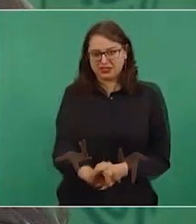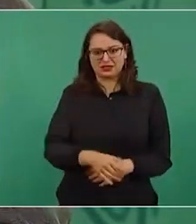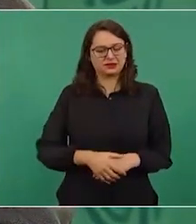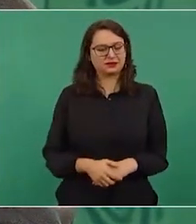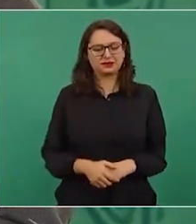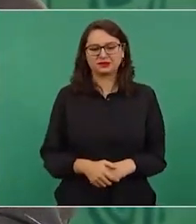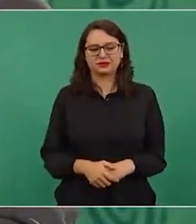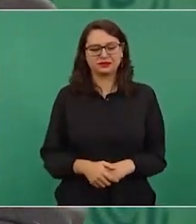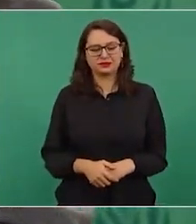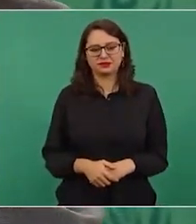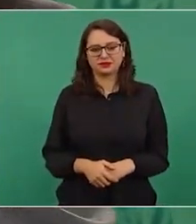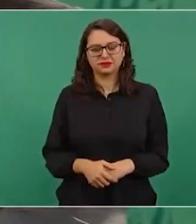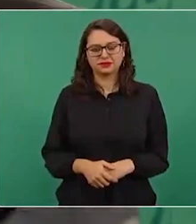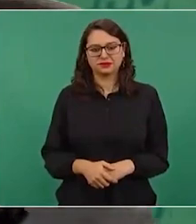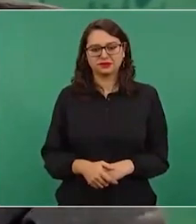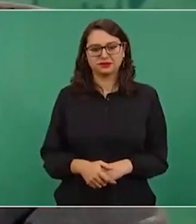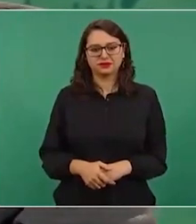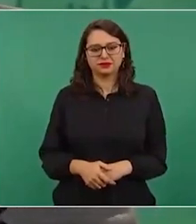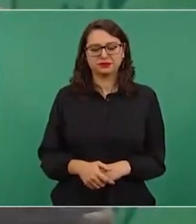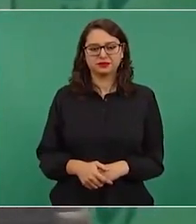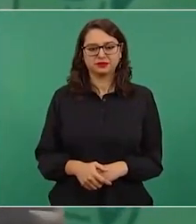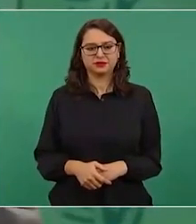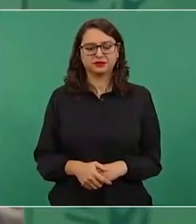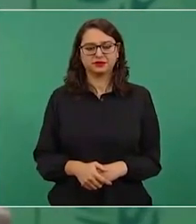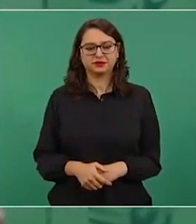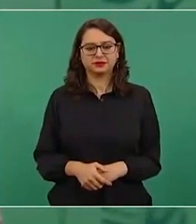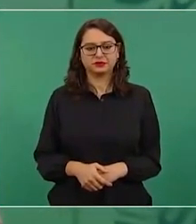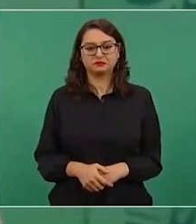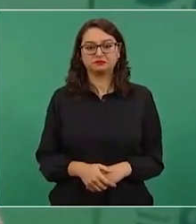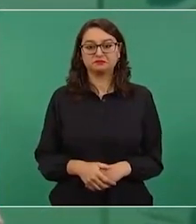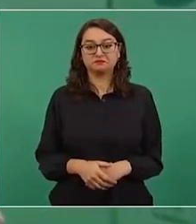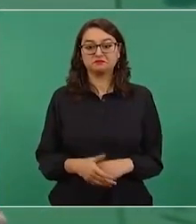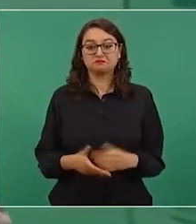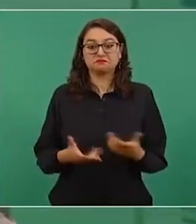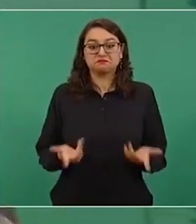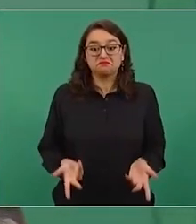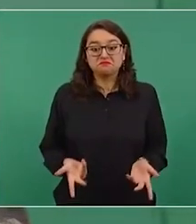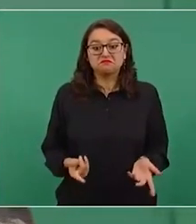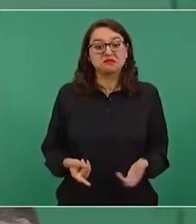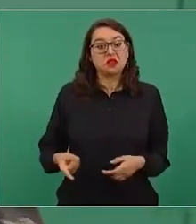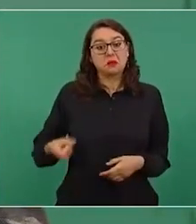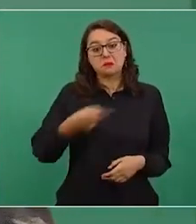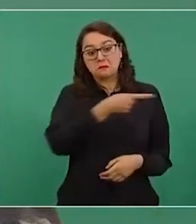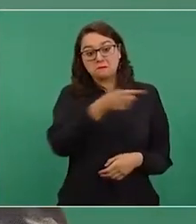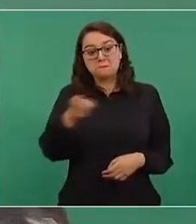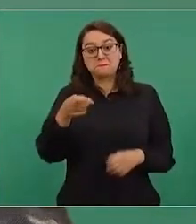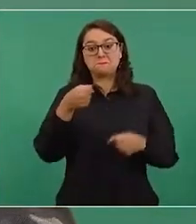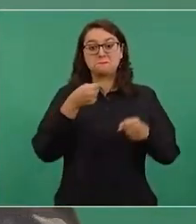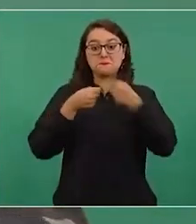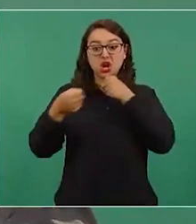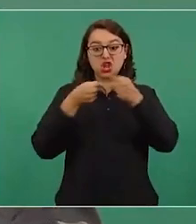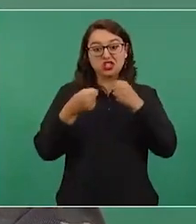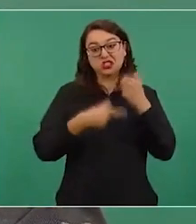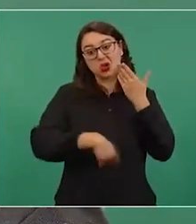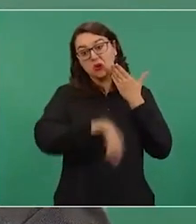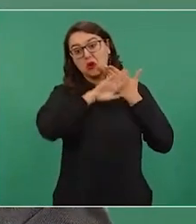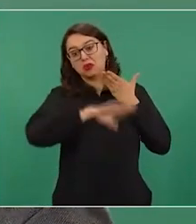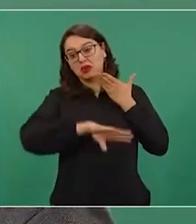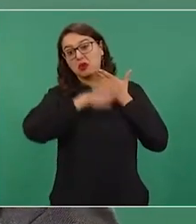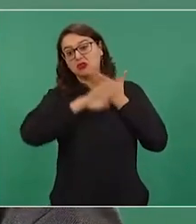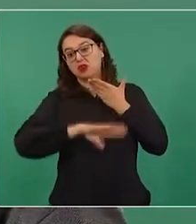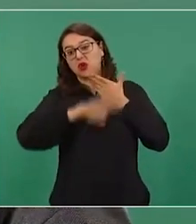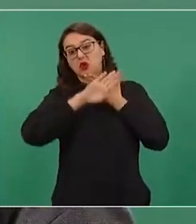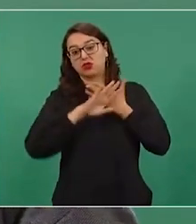ni con los periodistas que más me atacan, vienen a veces los